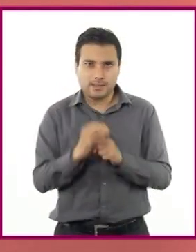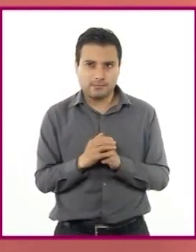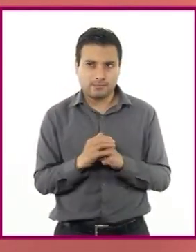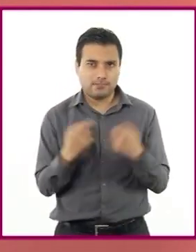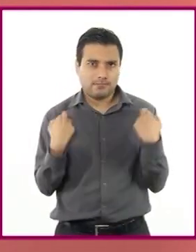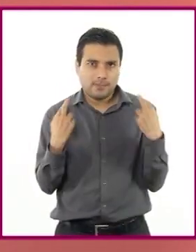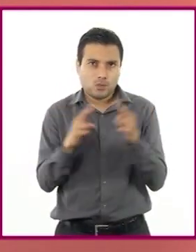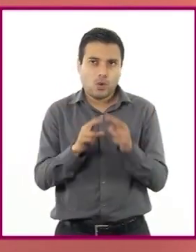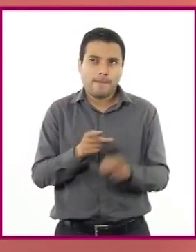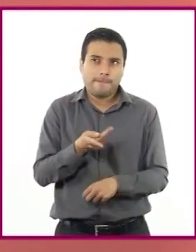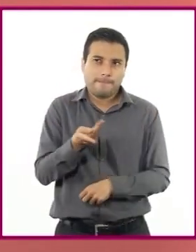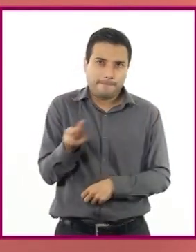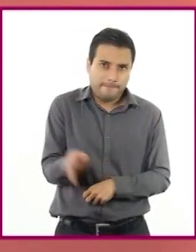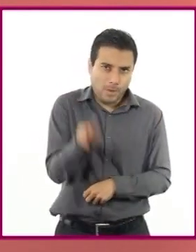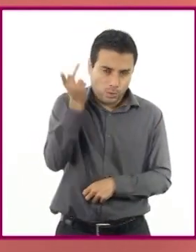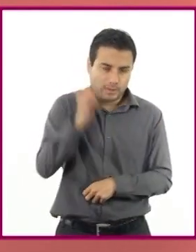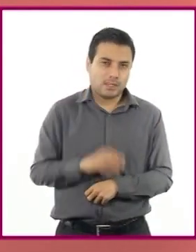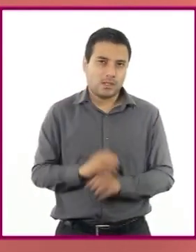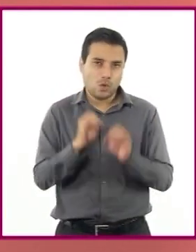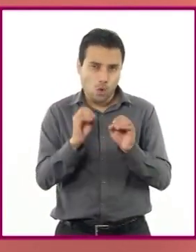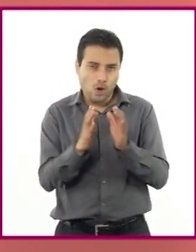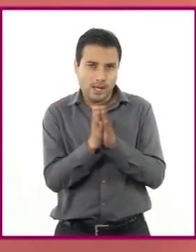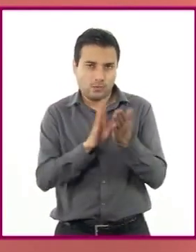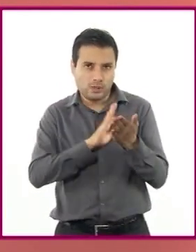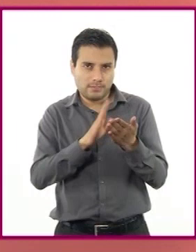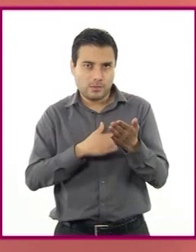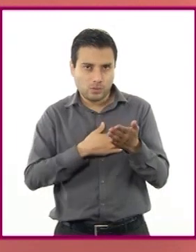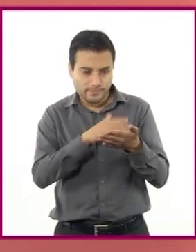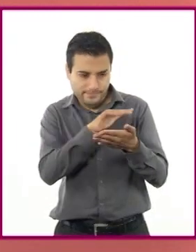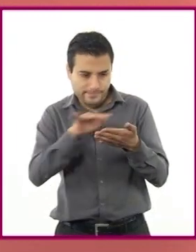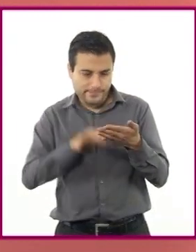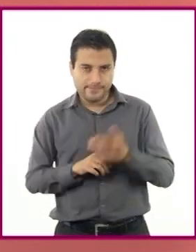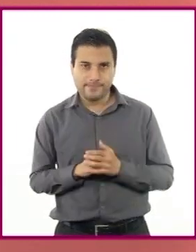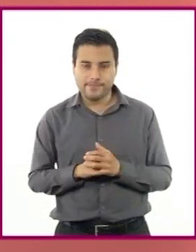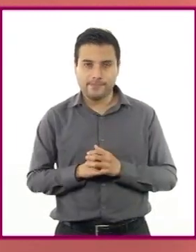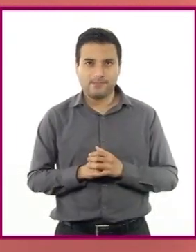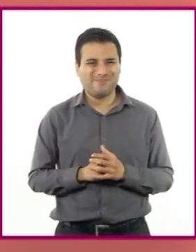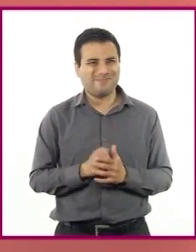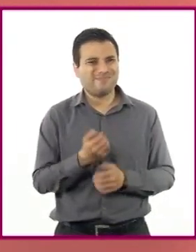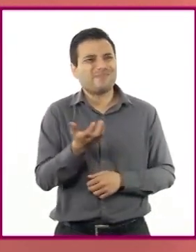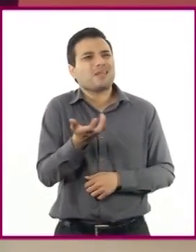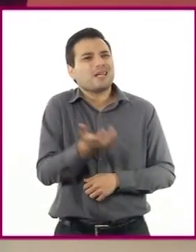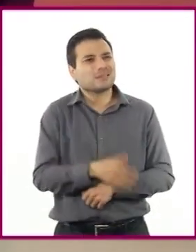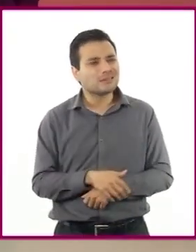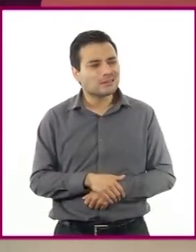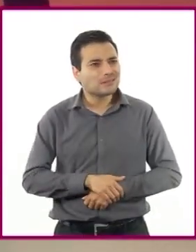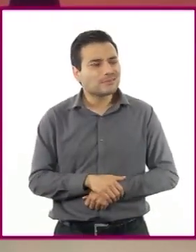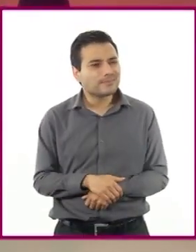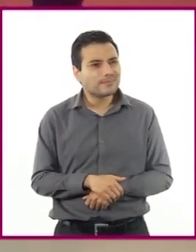profesora o profesor o en su libro de texto. ¿Qué estás haciendo, Enrique?